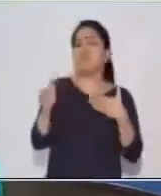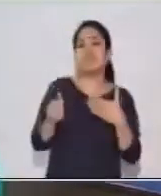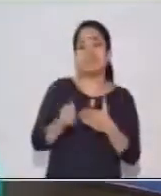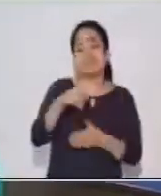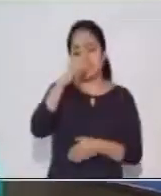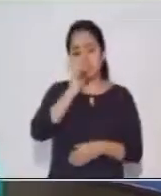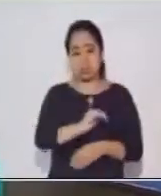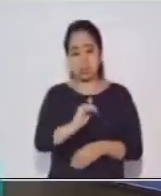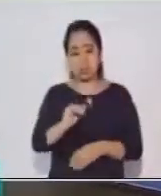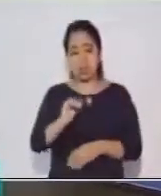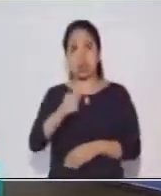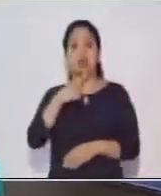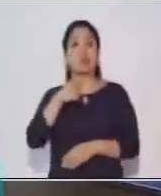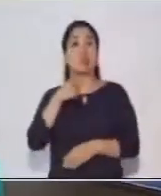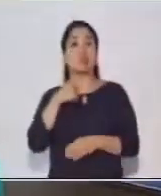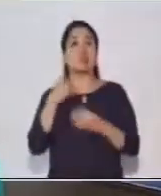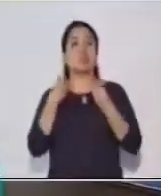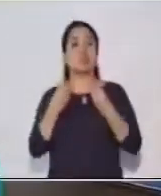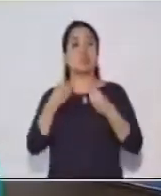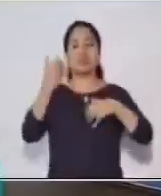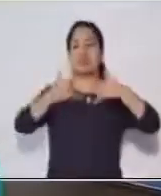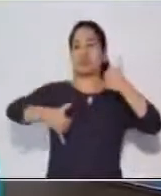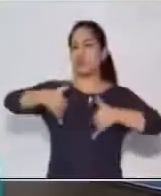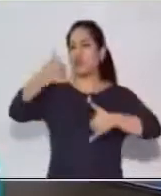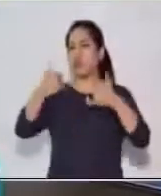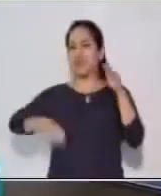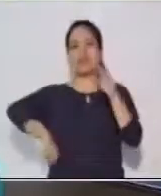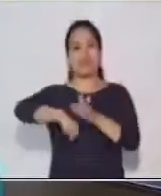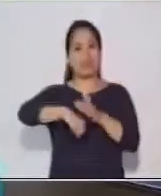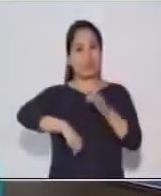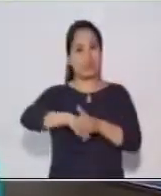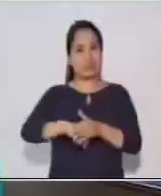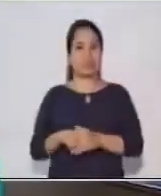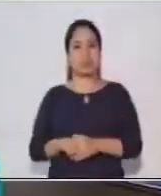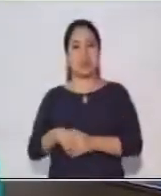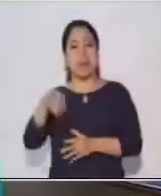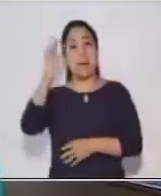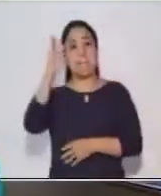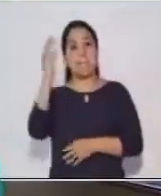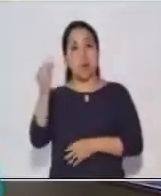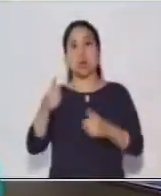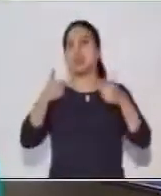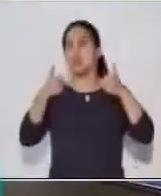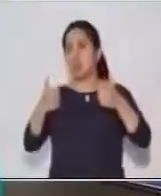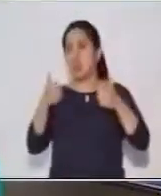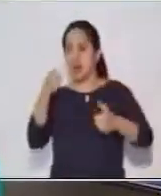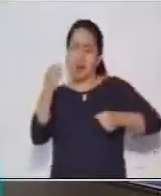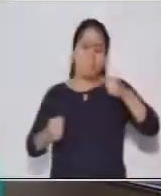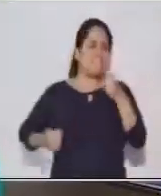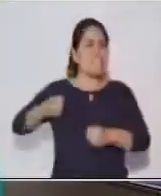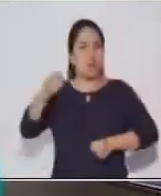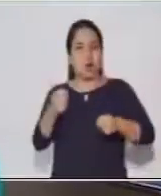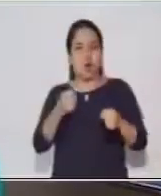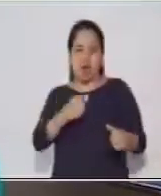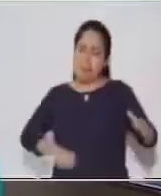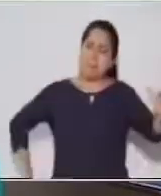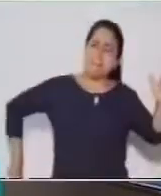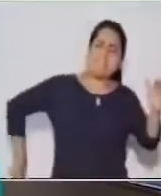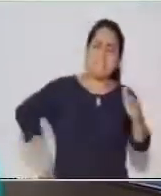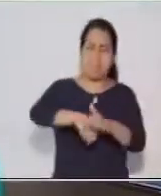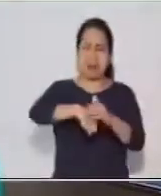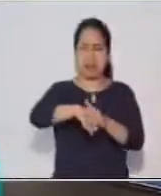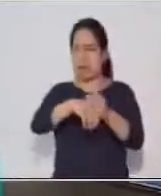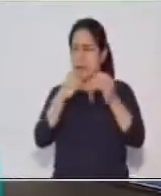a Marco le gusta mucho jugar fútbol, porque es bueno para correr y patea muy